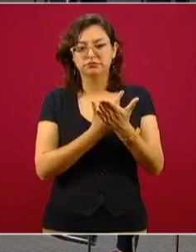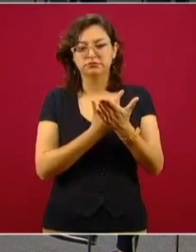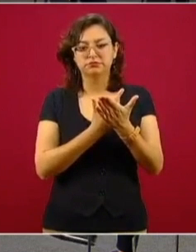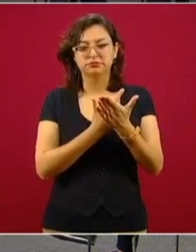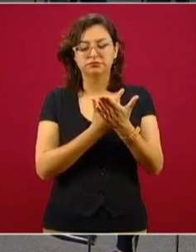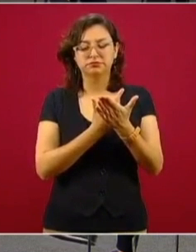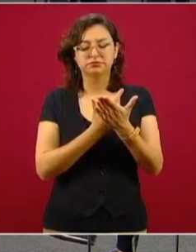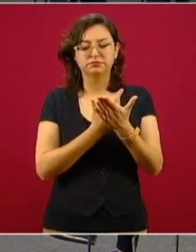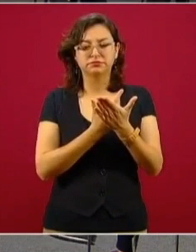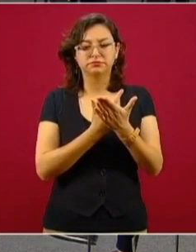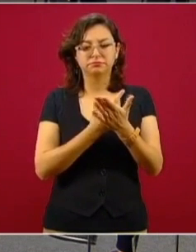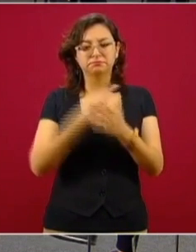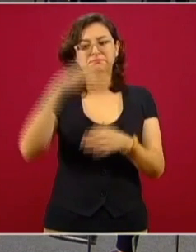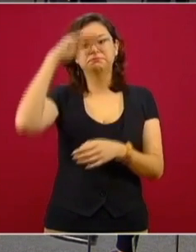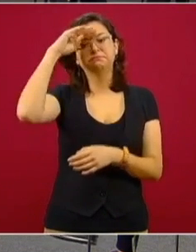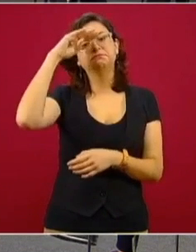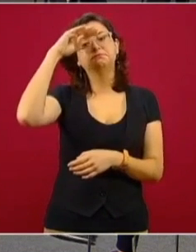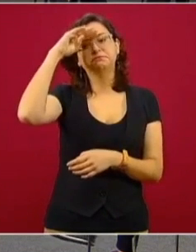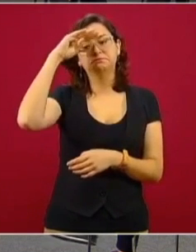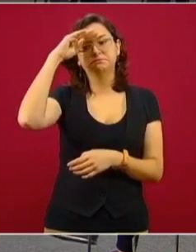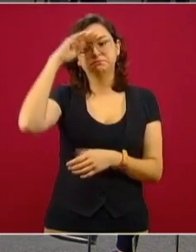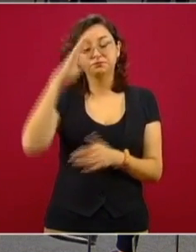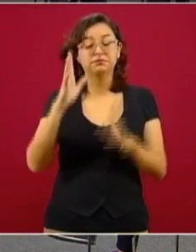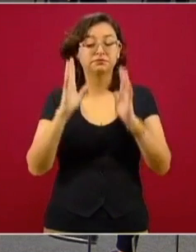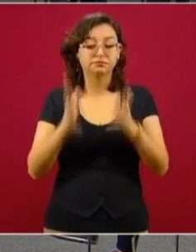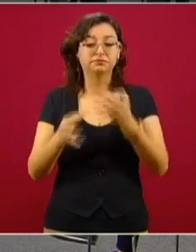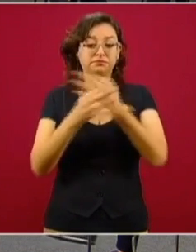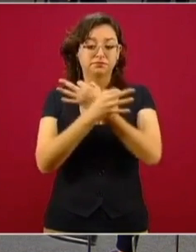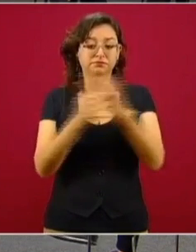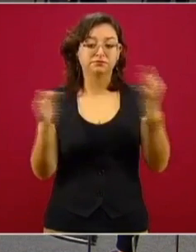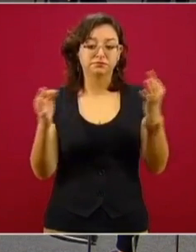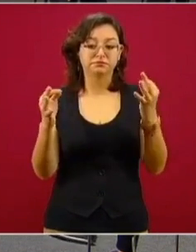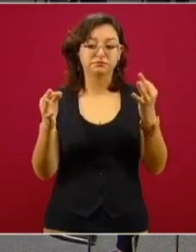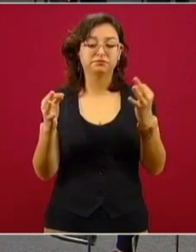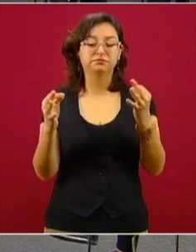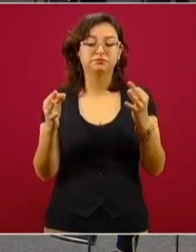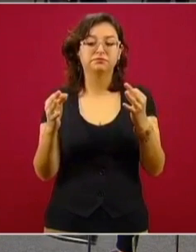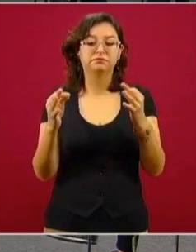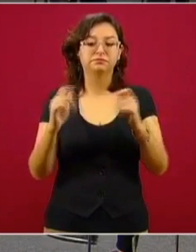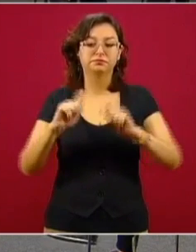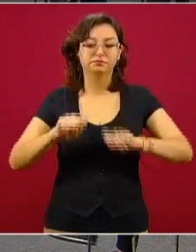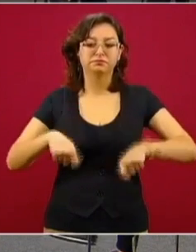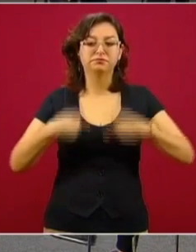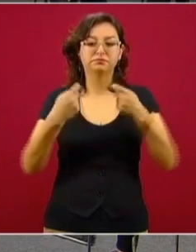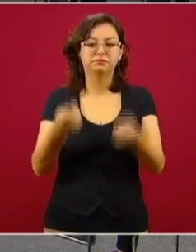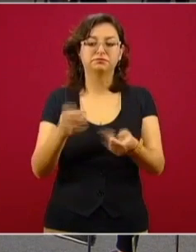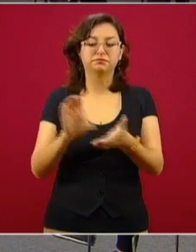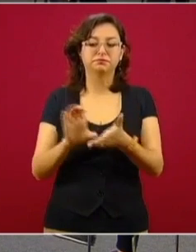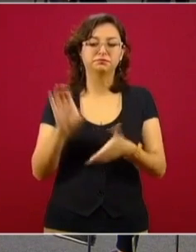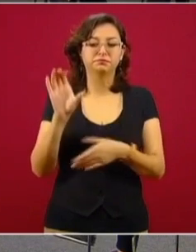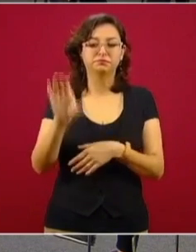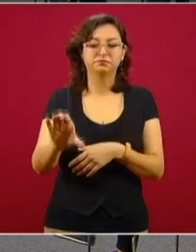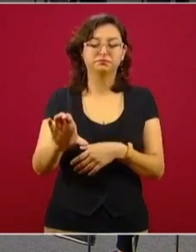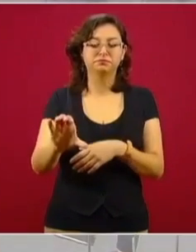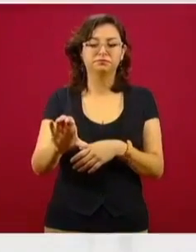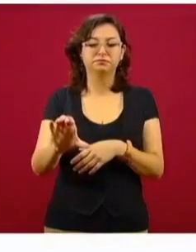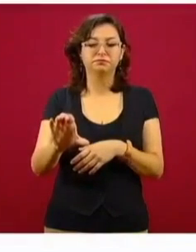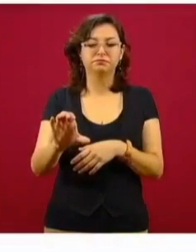y ya se inició la entrega, el otorgamiento de créditos